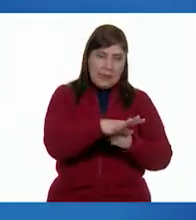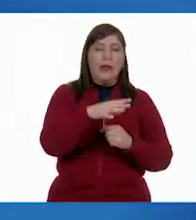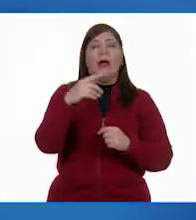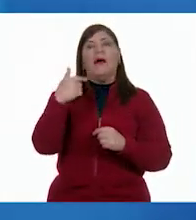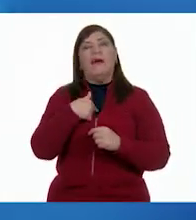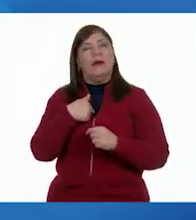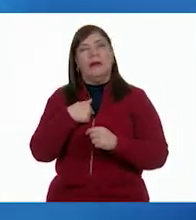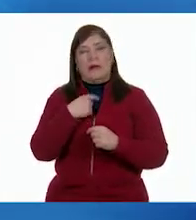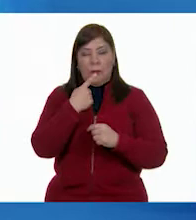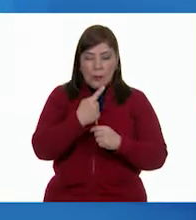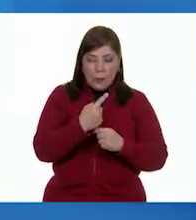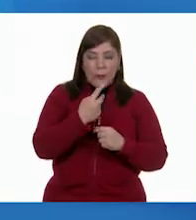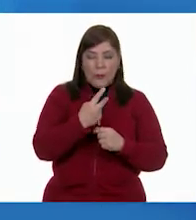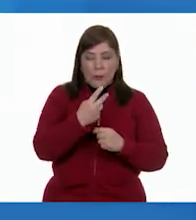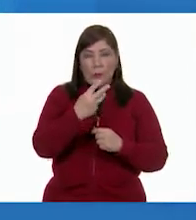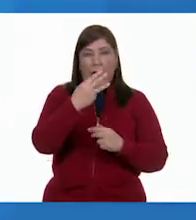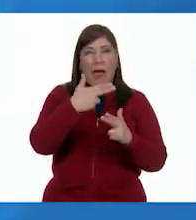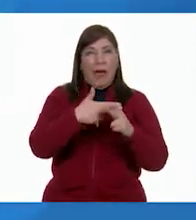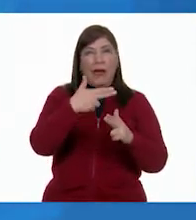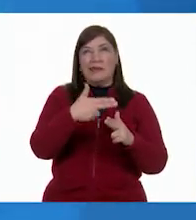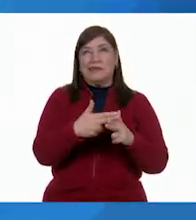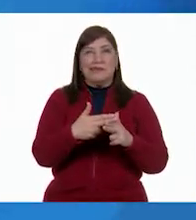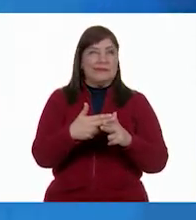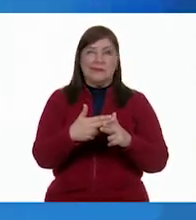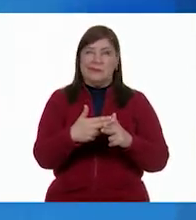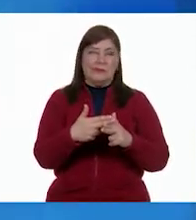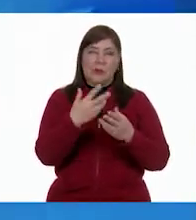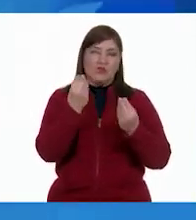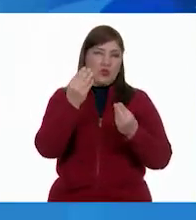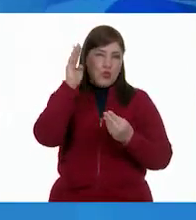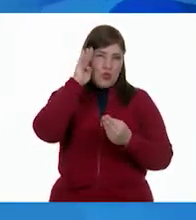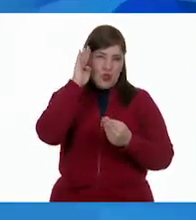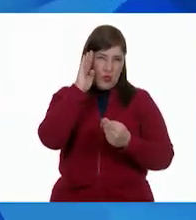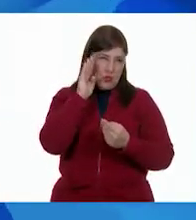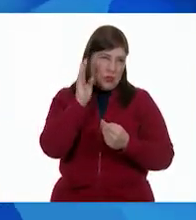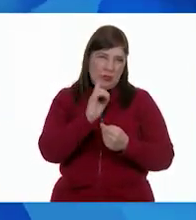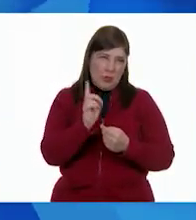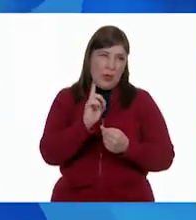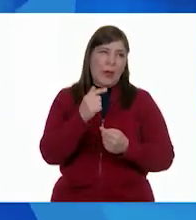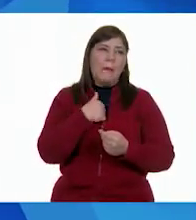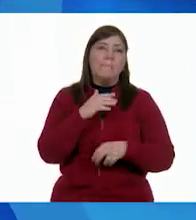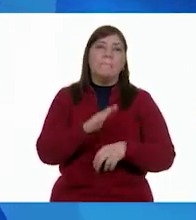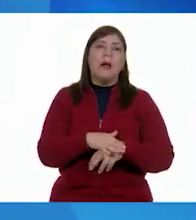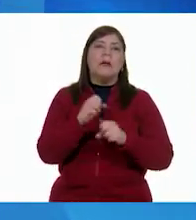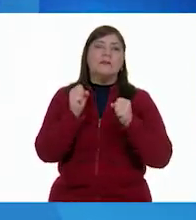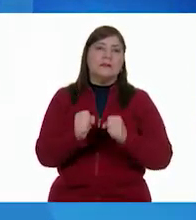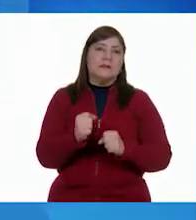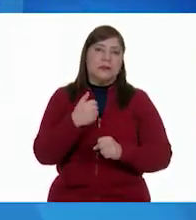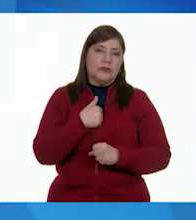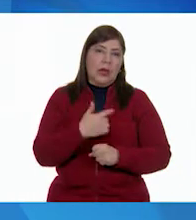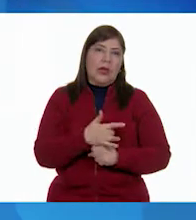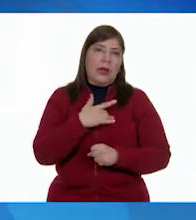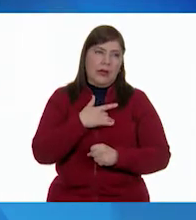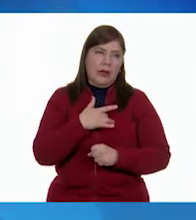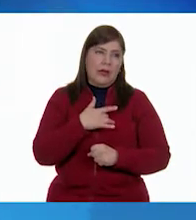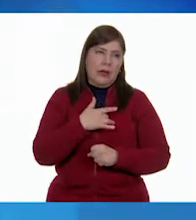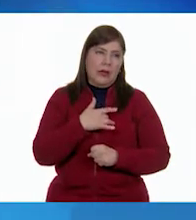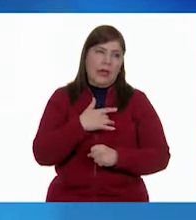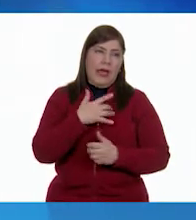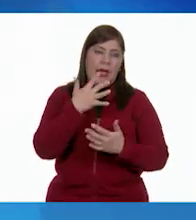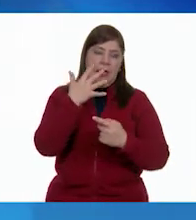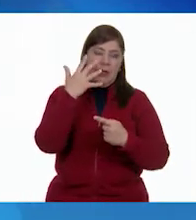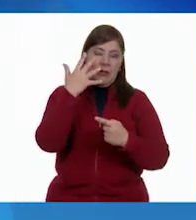poner desde el 1 hasta el 20 y tantos, por así decirlo. Así que me fui de